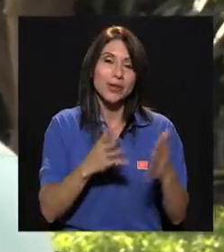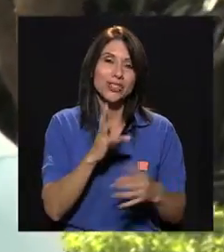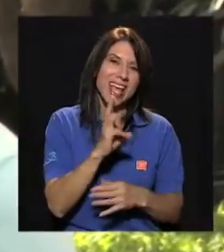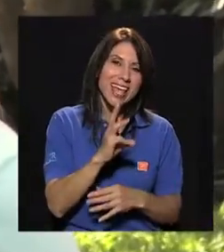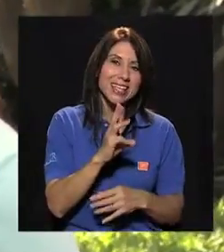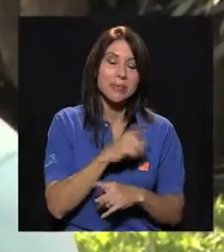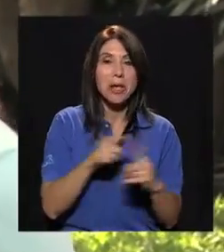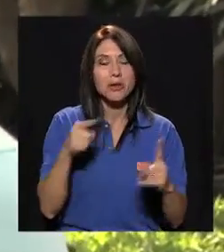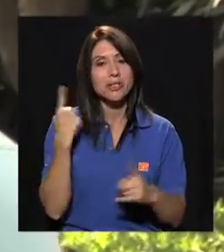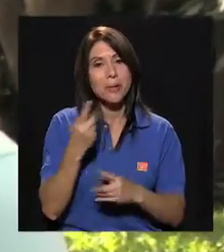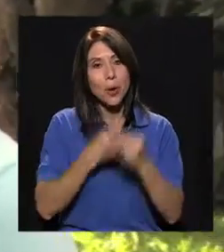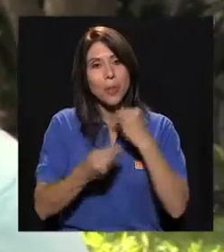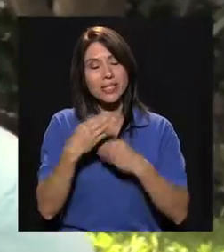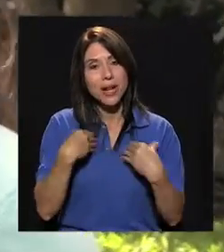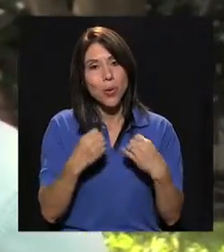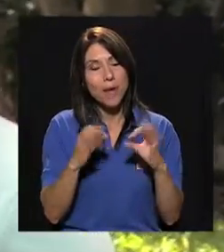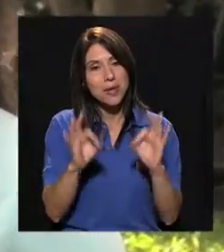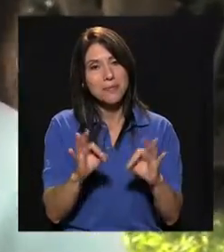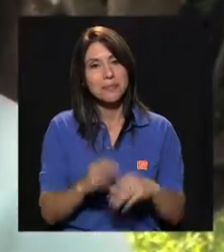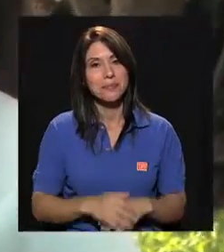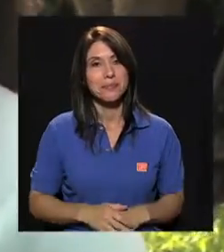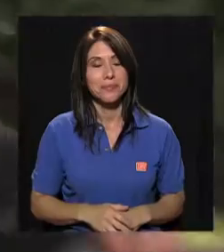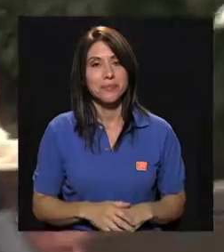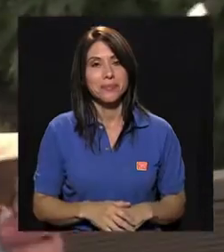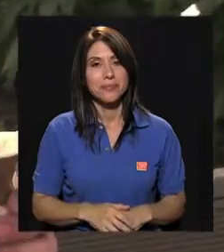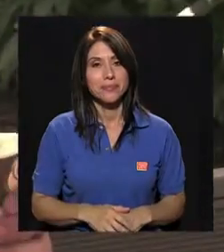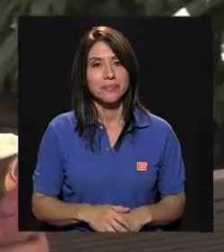y siempre comer saludable y entonces es así.